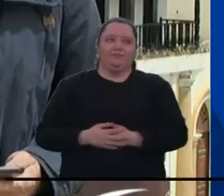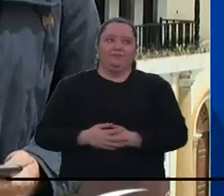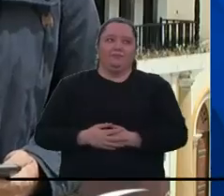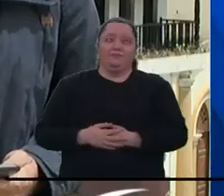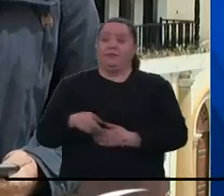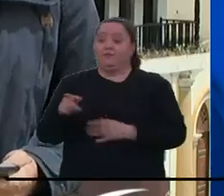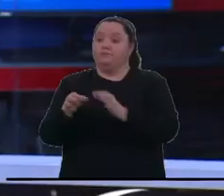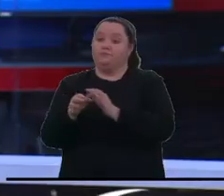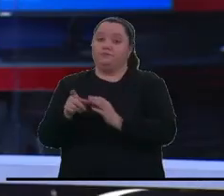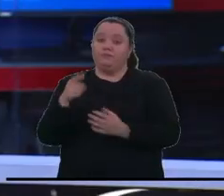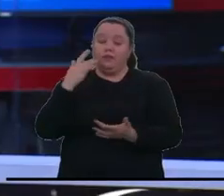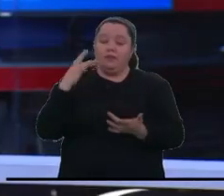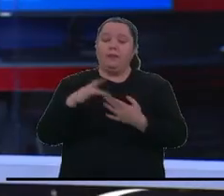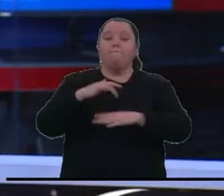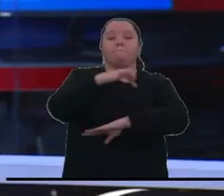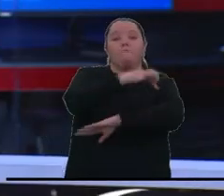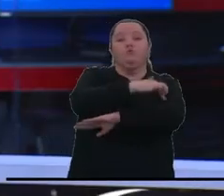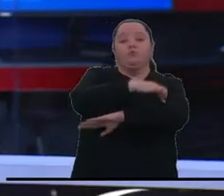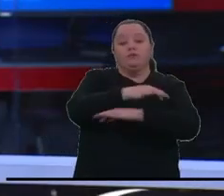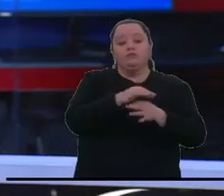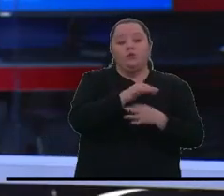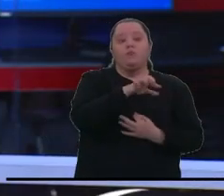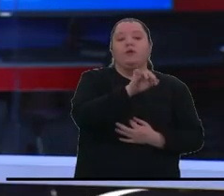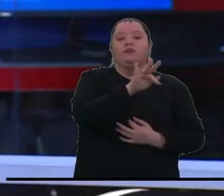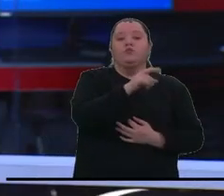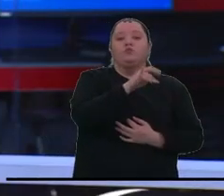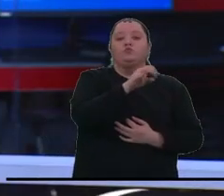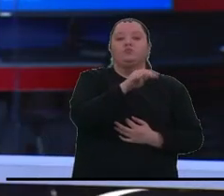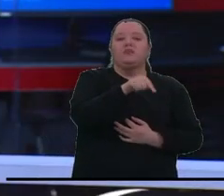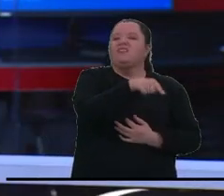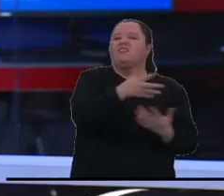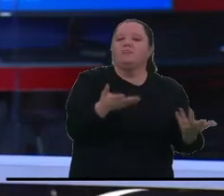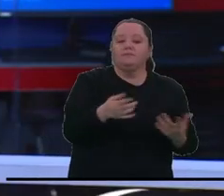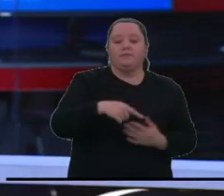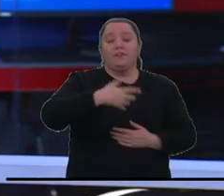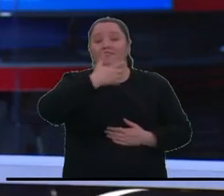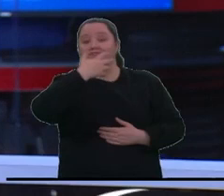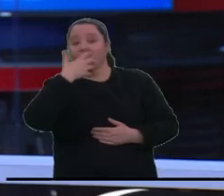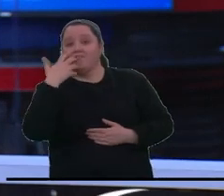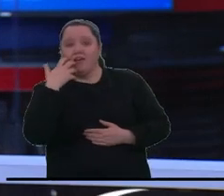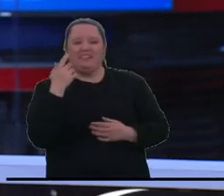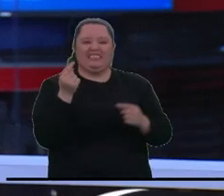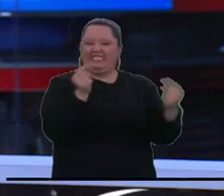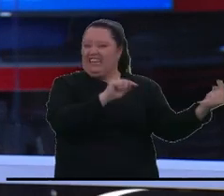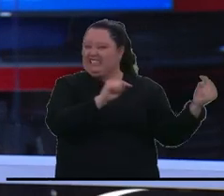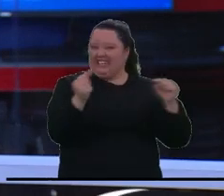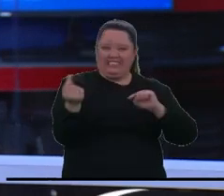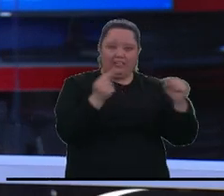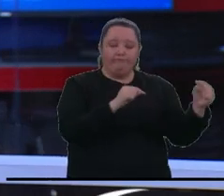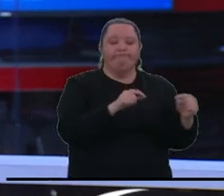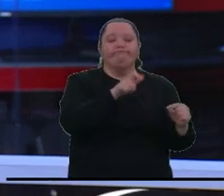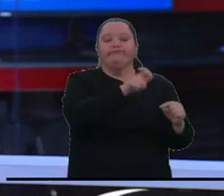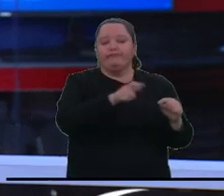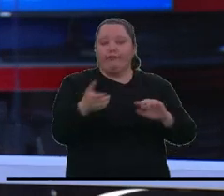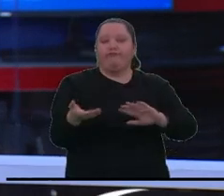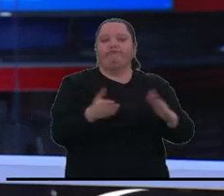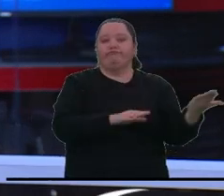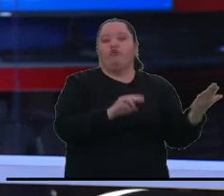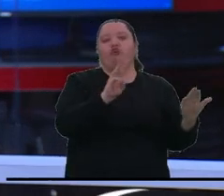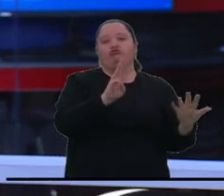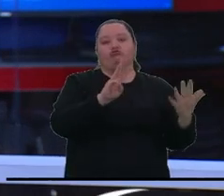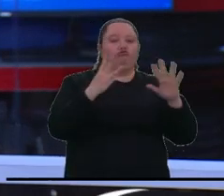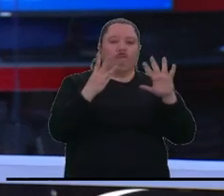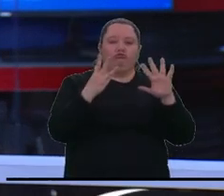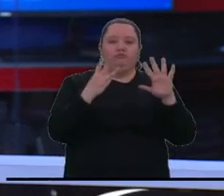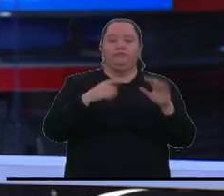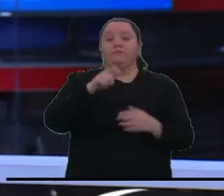en Puerto Guzmán, esto es en el Putumayo, los enfrentamientos entre las disidencias de las FARC ya dejan ocho muertos. Jairo, nos cuenta cuál es la información que se